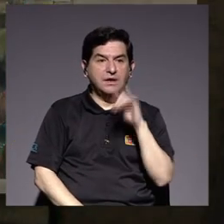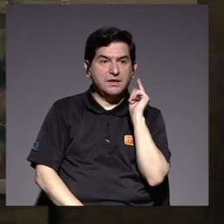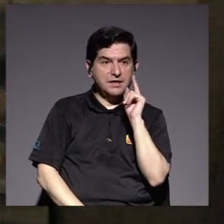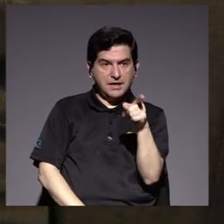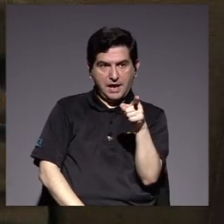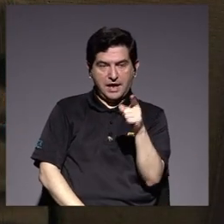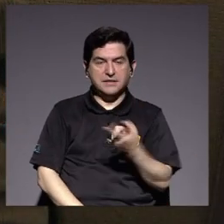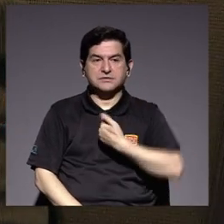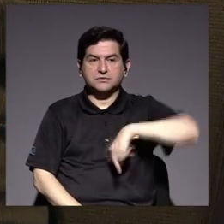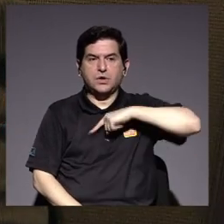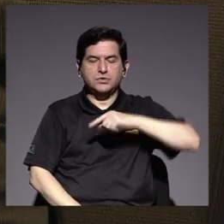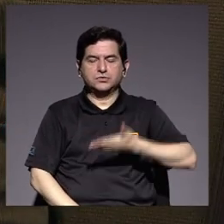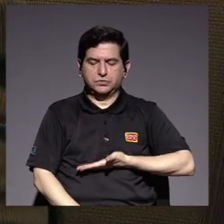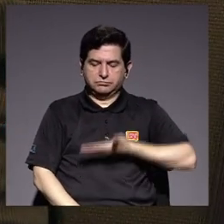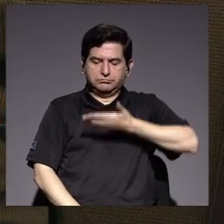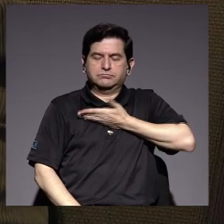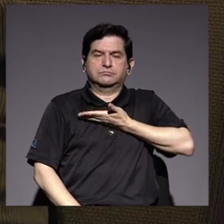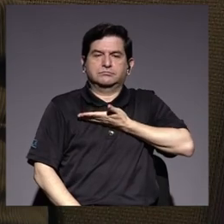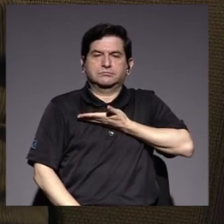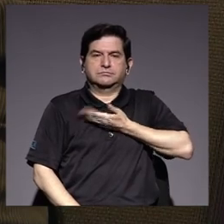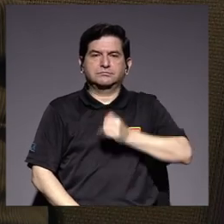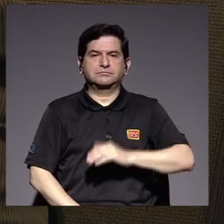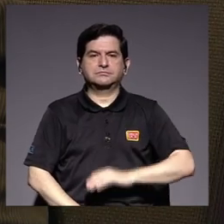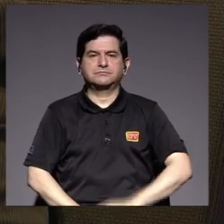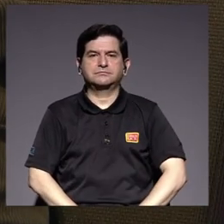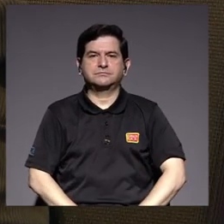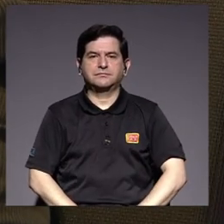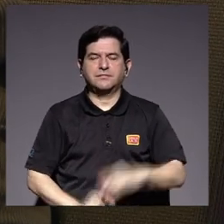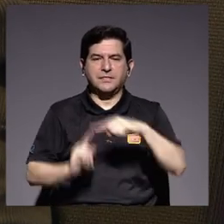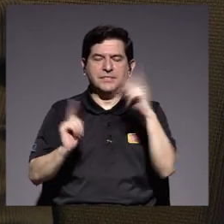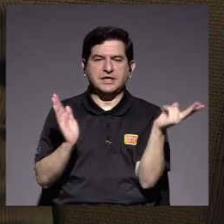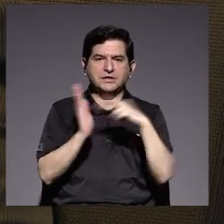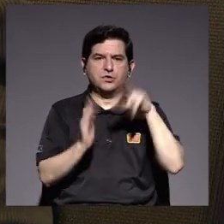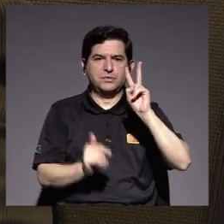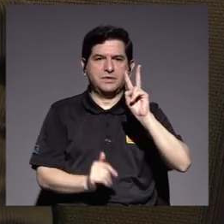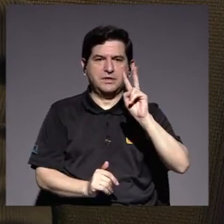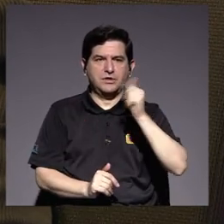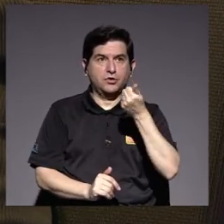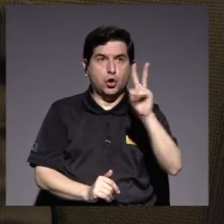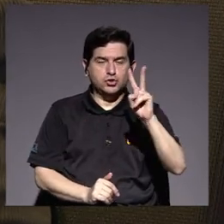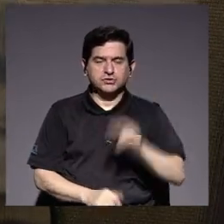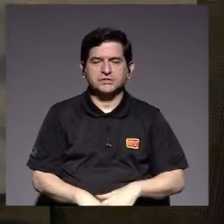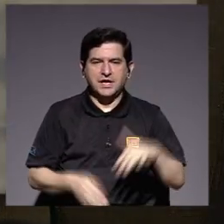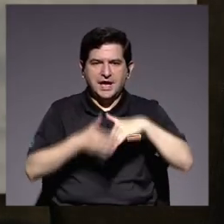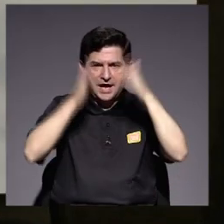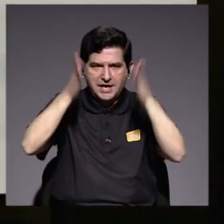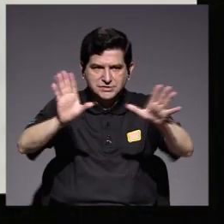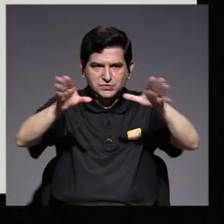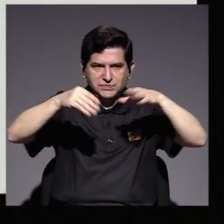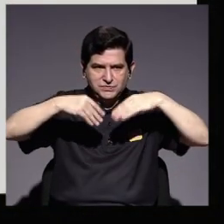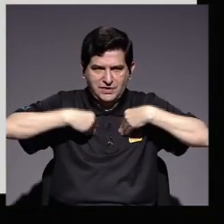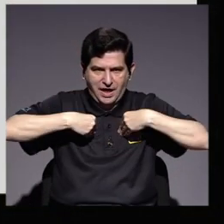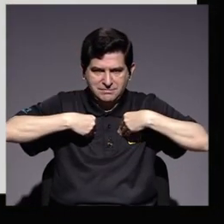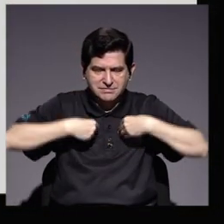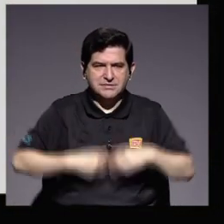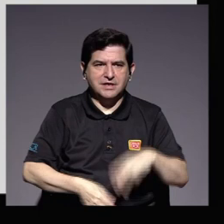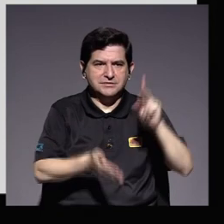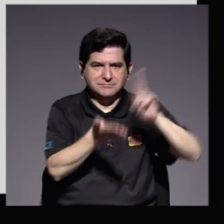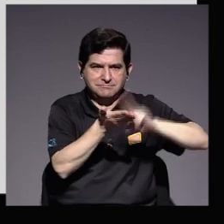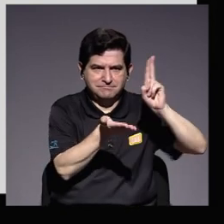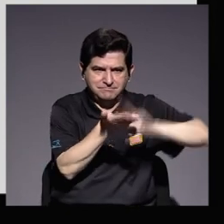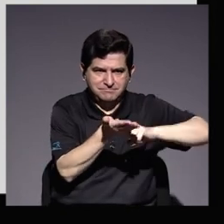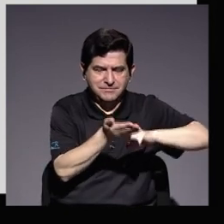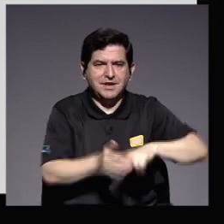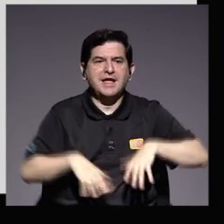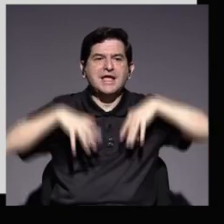definitivamente nos llena de orgullo. Desde el 2012 los datos de estudiantes admitidos matriculados